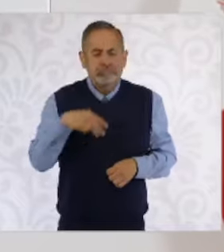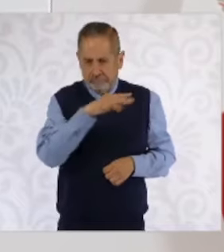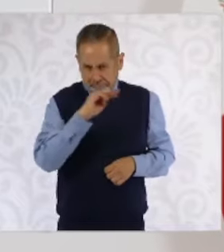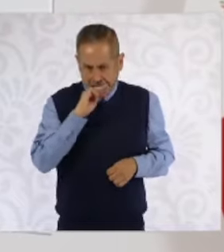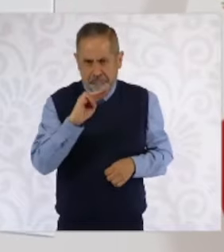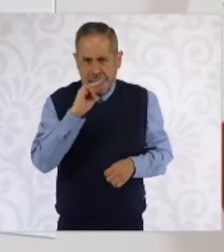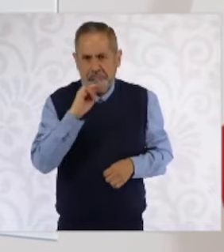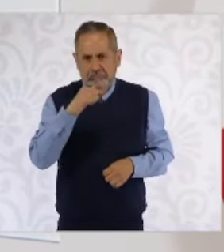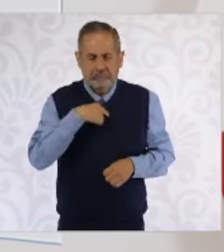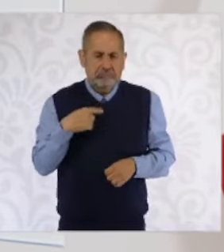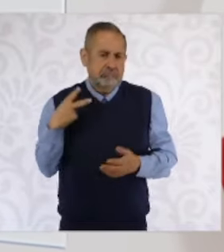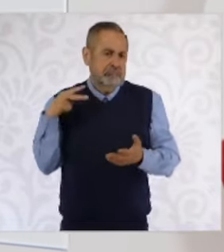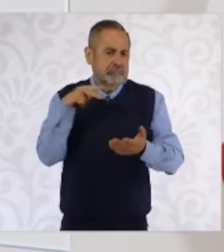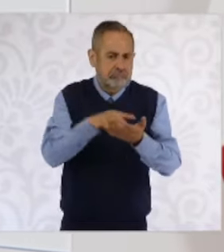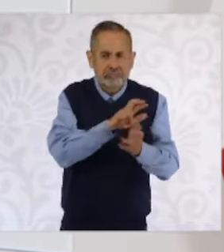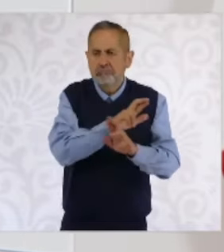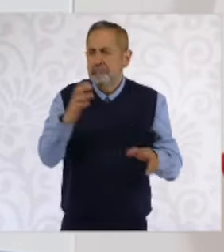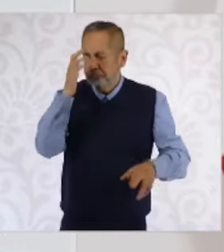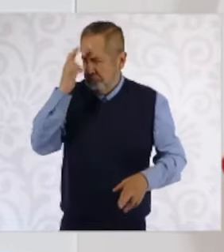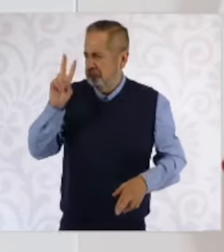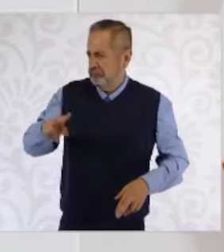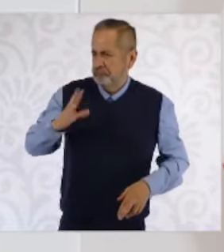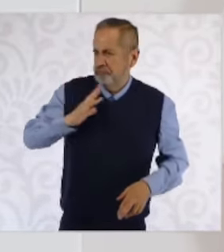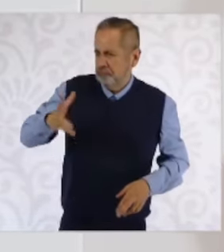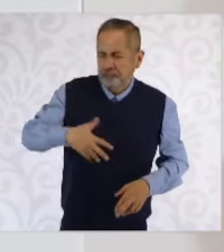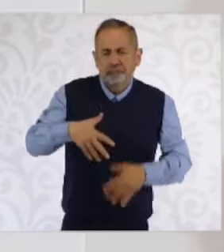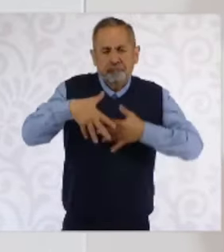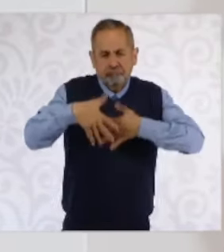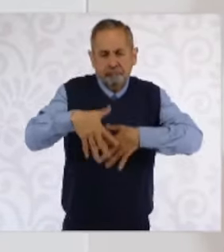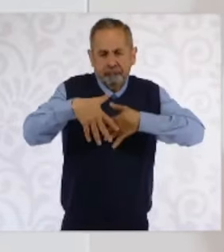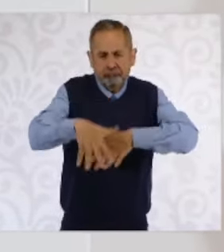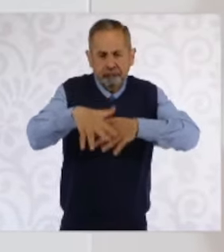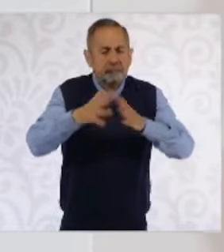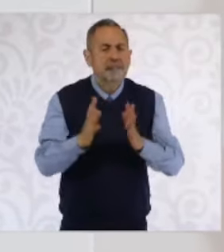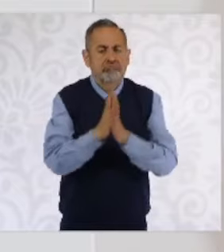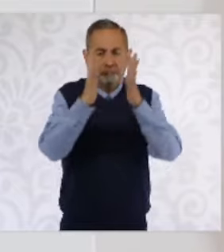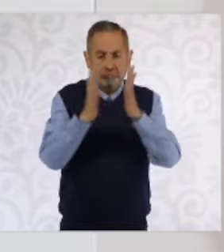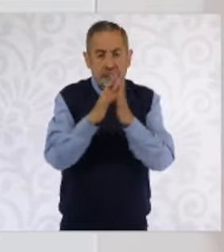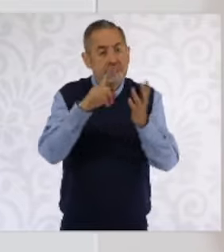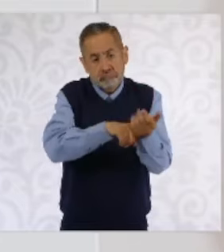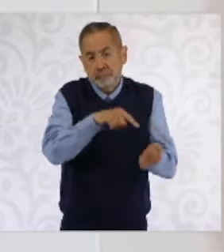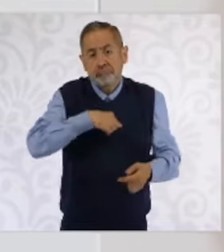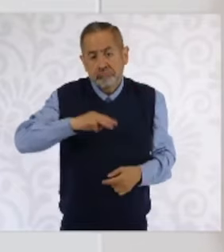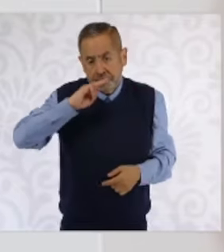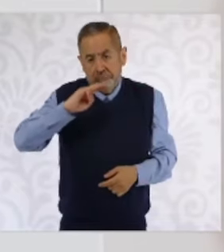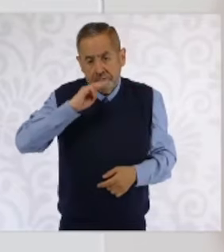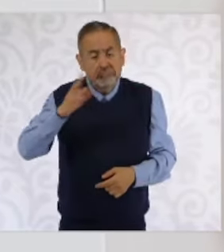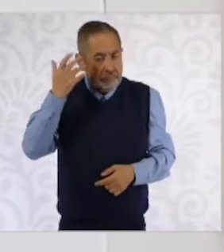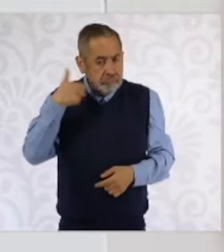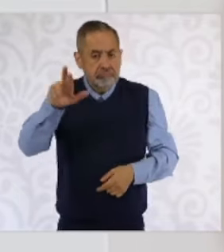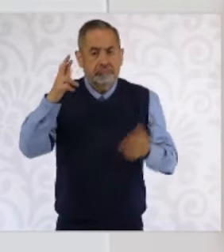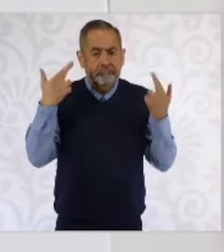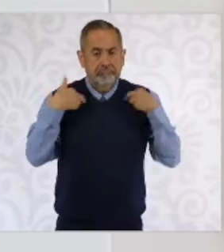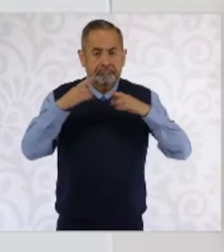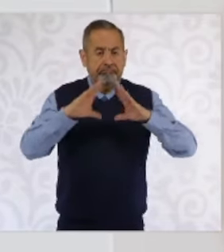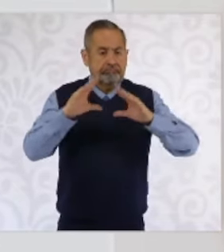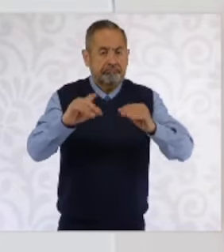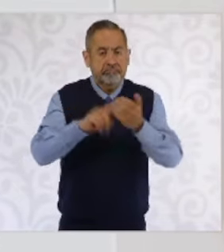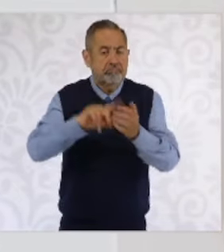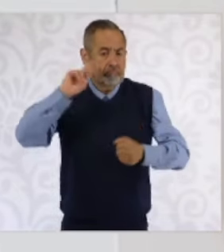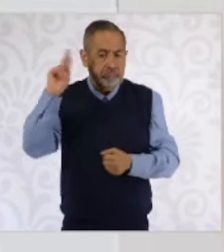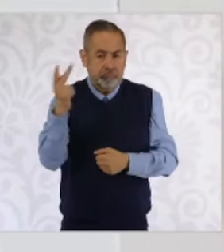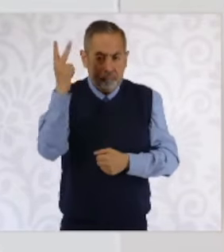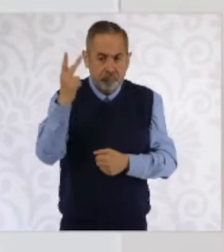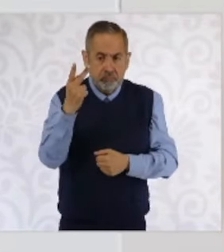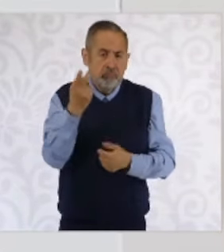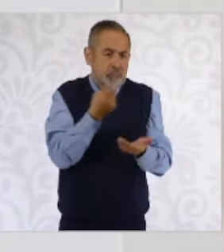lo reconoce orgullosamente, participó en ese movimiento, era profesora del Politécnico y